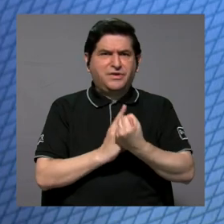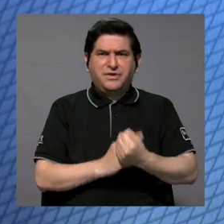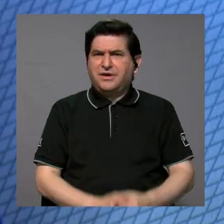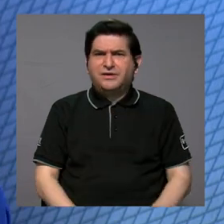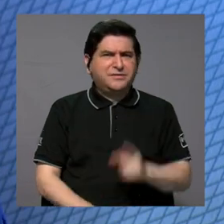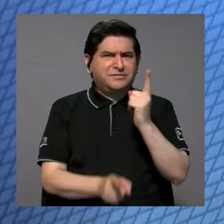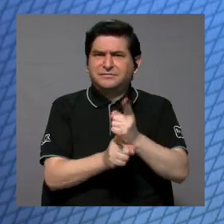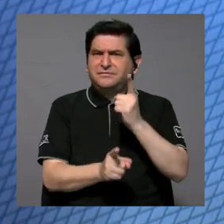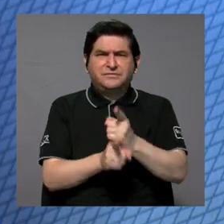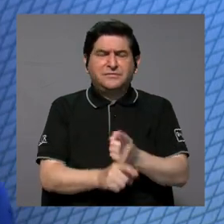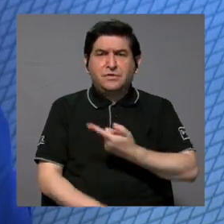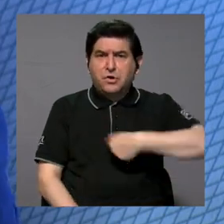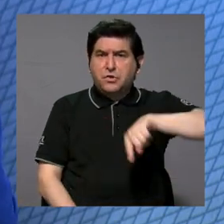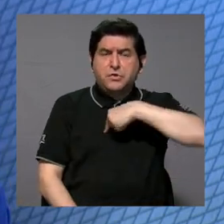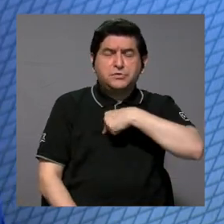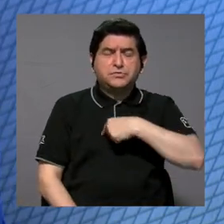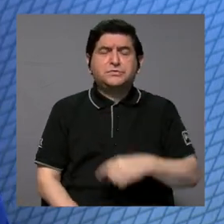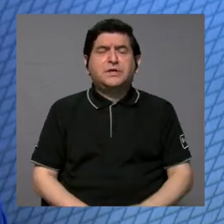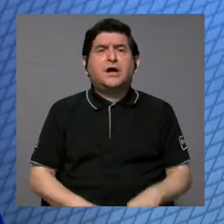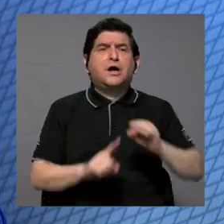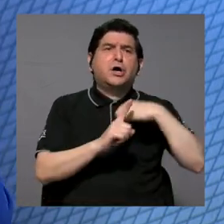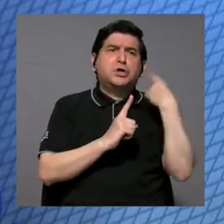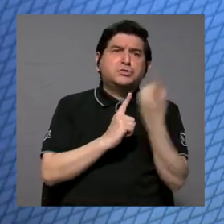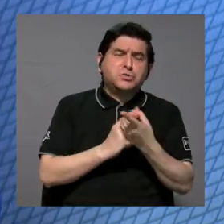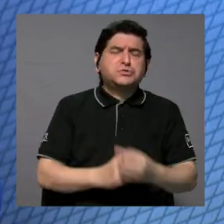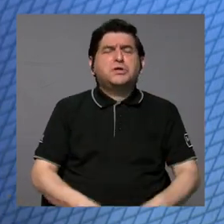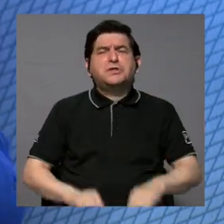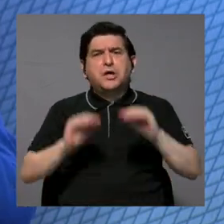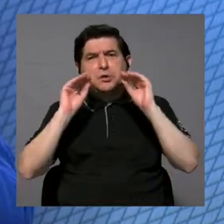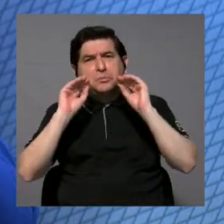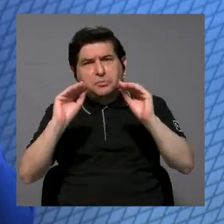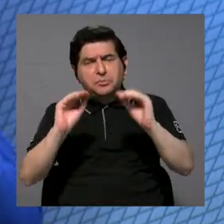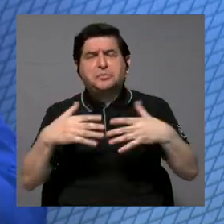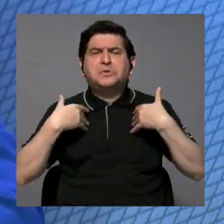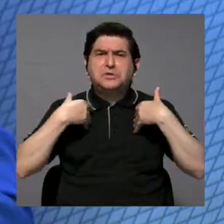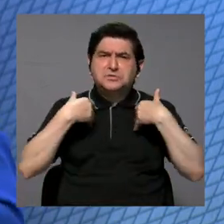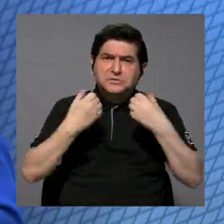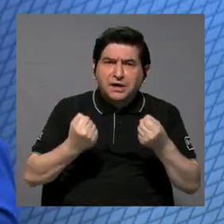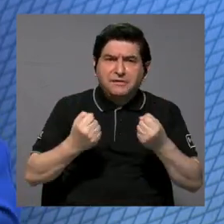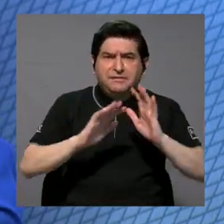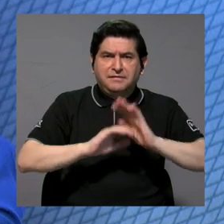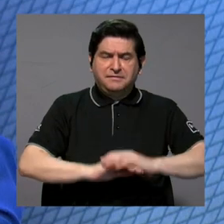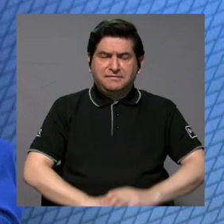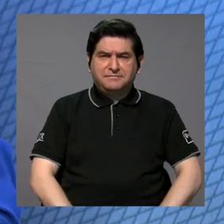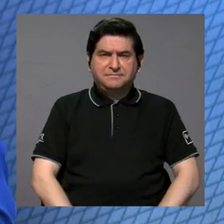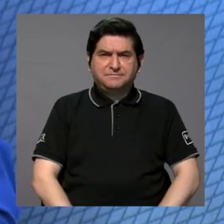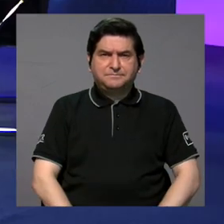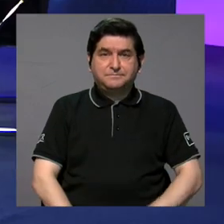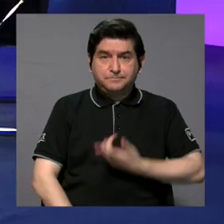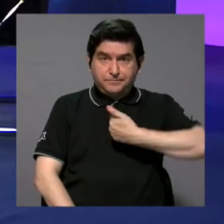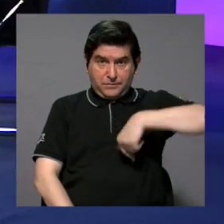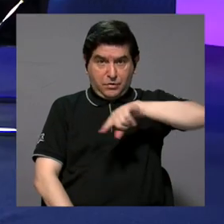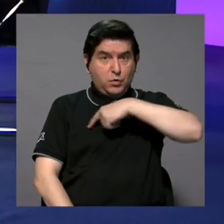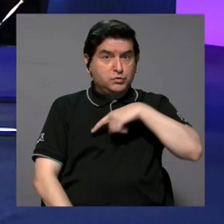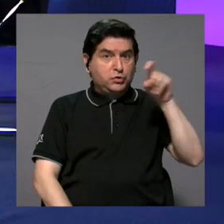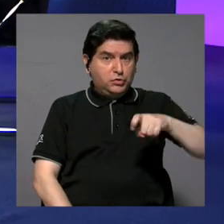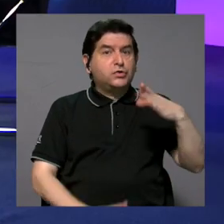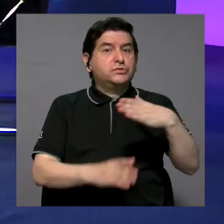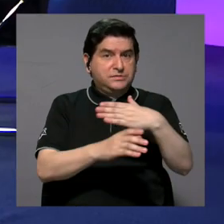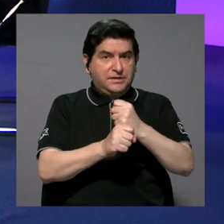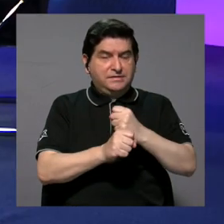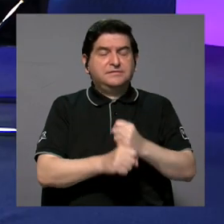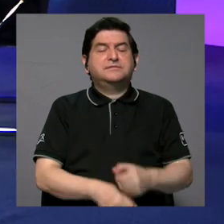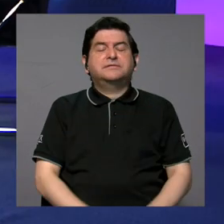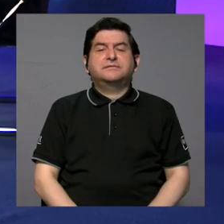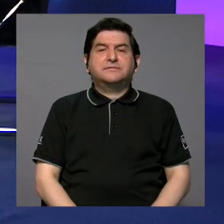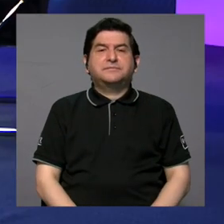ocurrir, nosotros que tenemos una sociedad tan educada, tan sana y tanta cosa, entonces nosotros deberíamos hacer algo al respecto. El